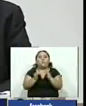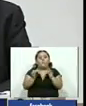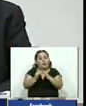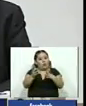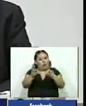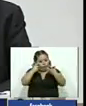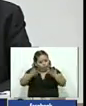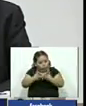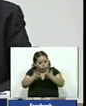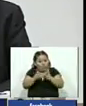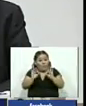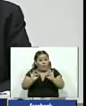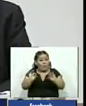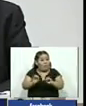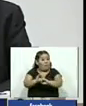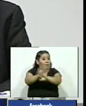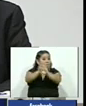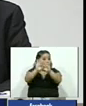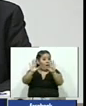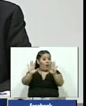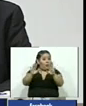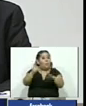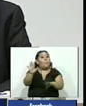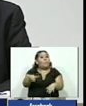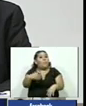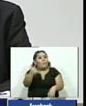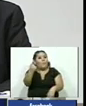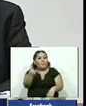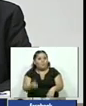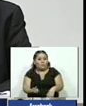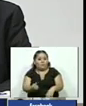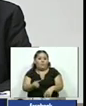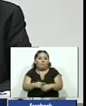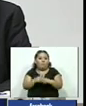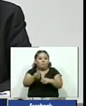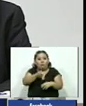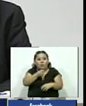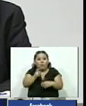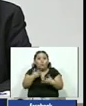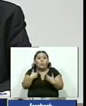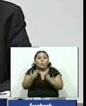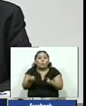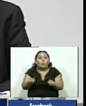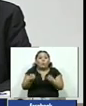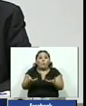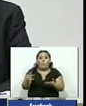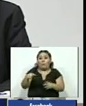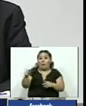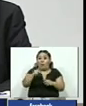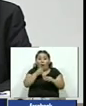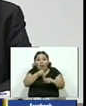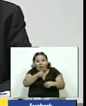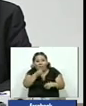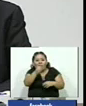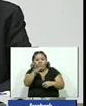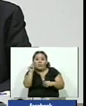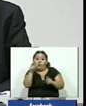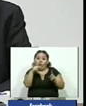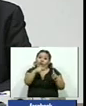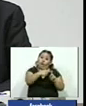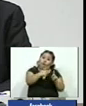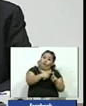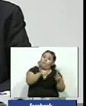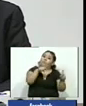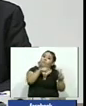los hechos de los cuales un medio de manera directa al instituto y a mi persona señala por lo que estaremos